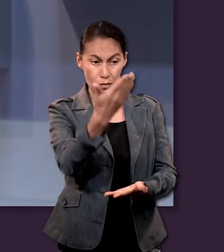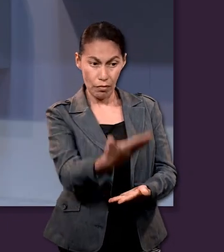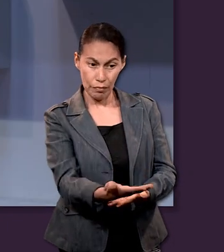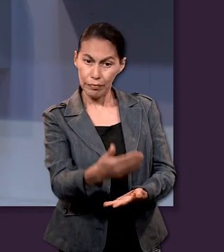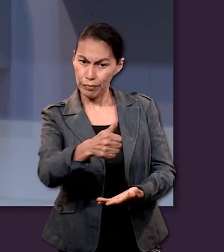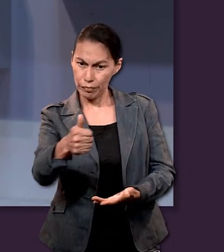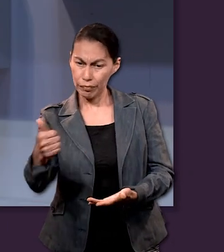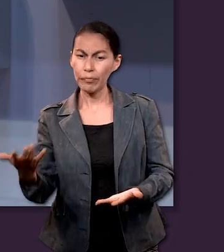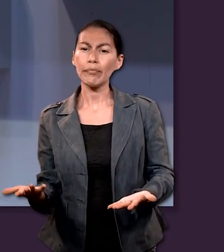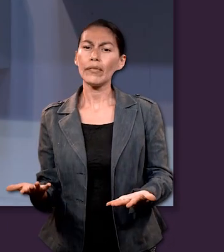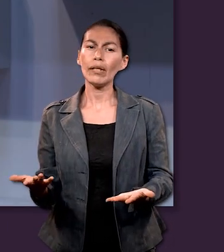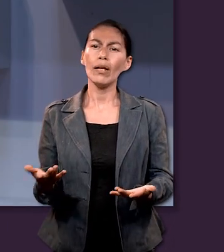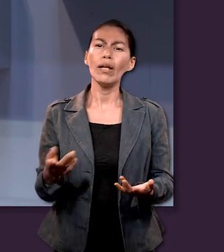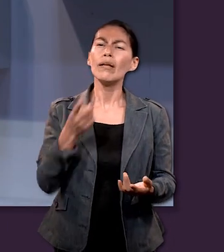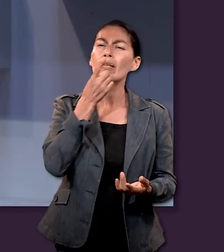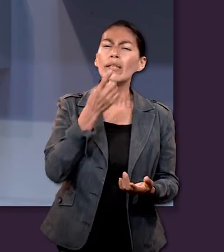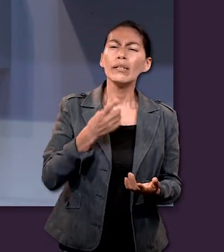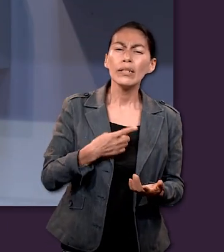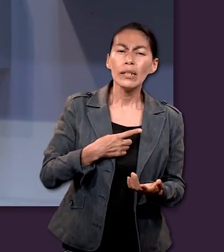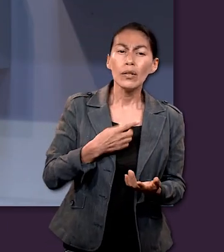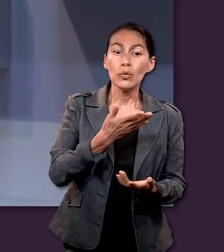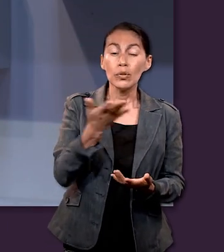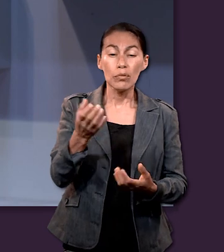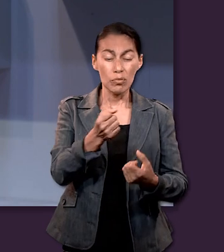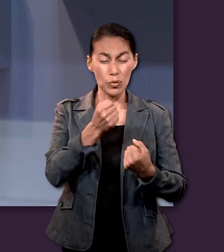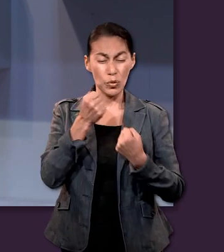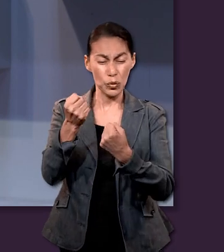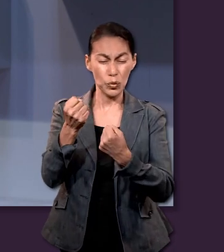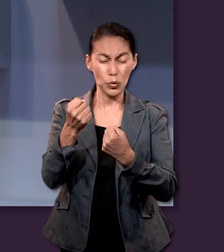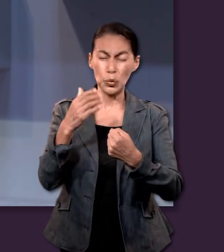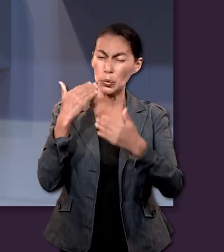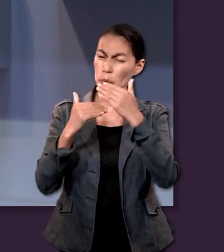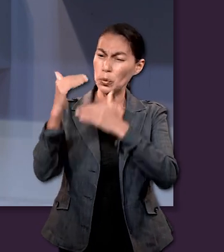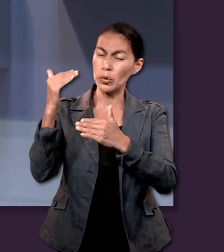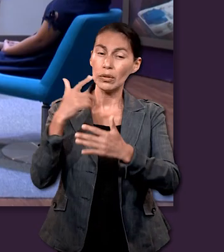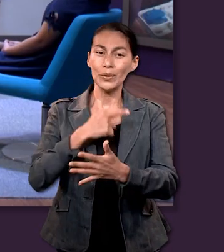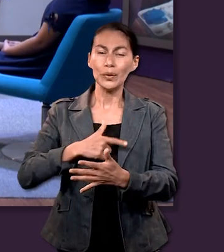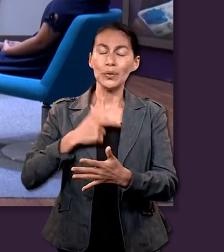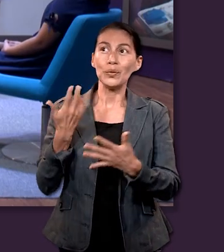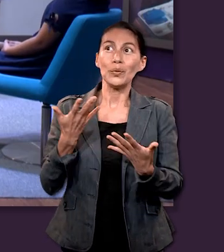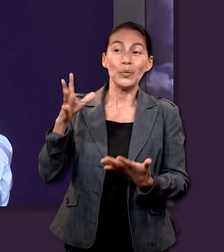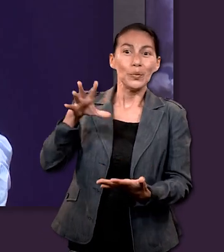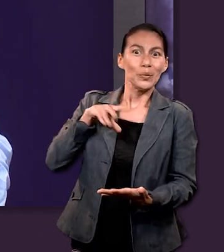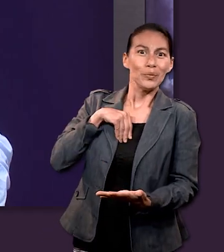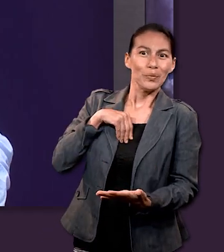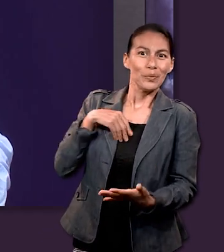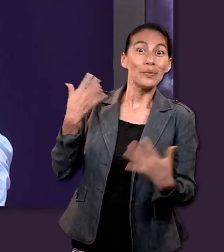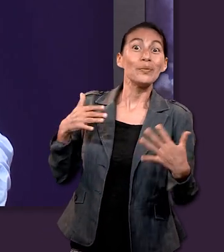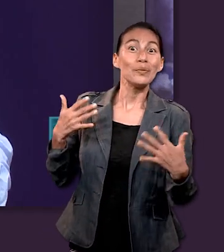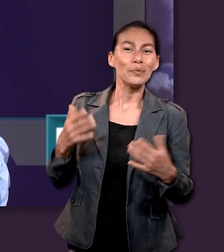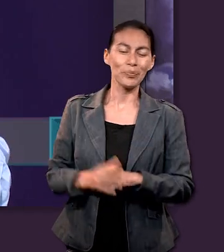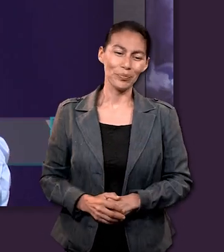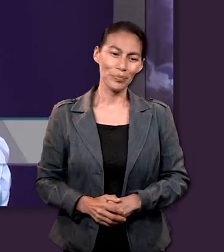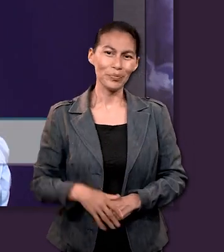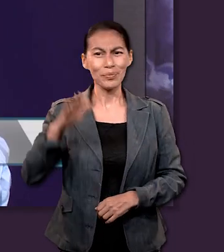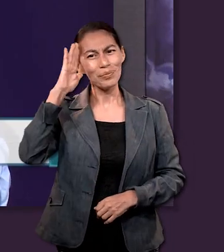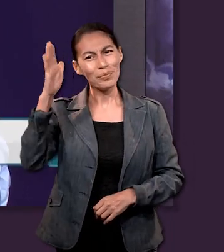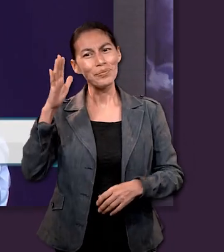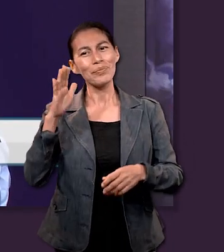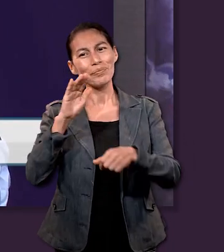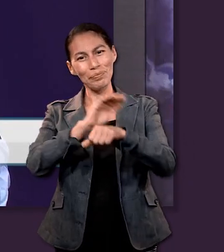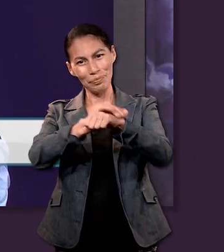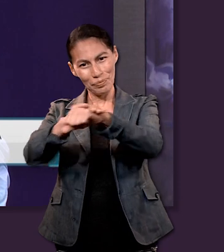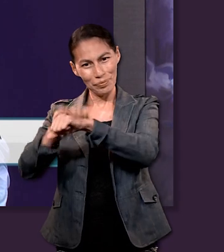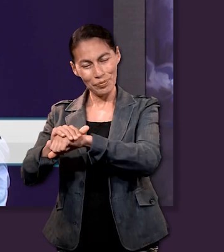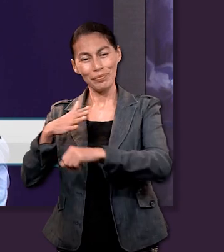acompañados del dato del superpoder que les gustaría tener. Hola amigos, mi nombre